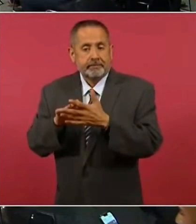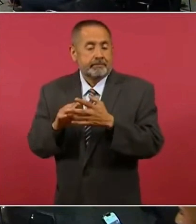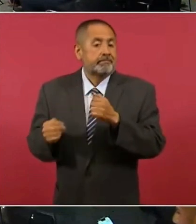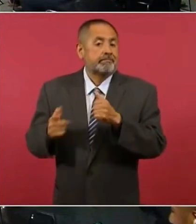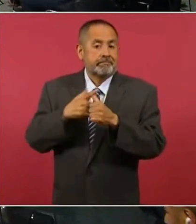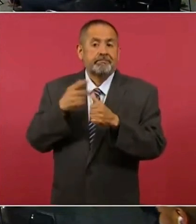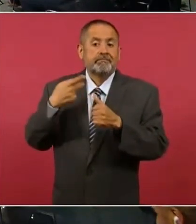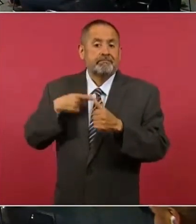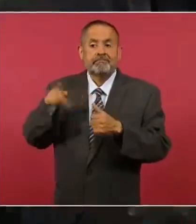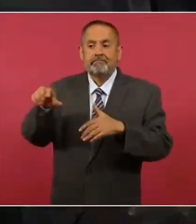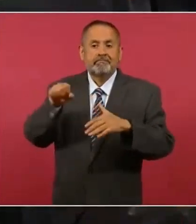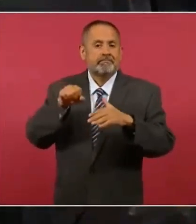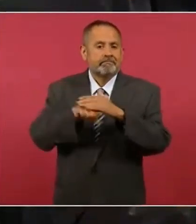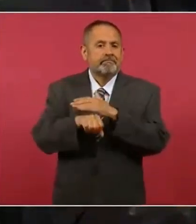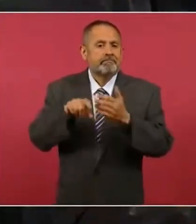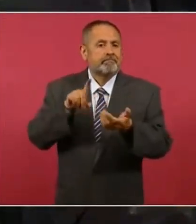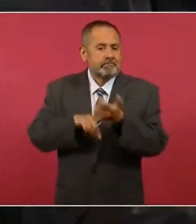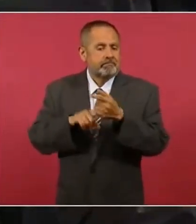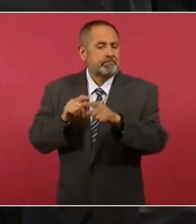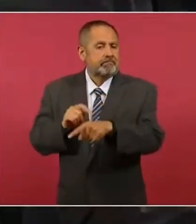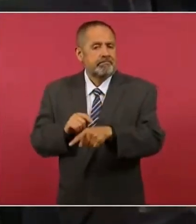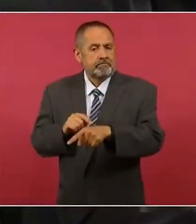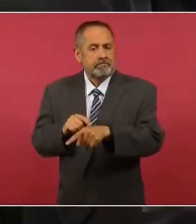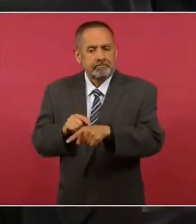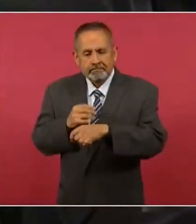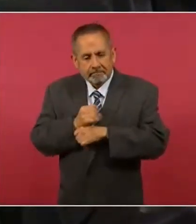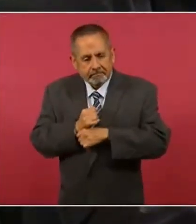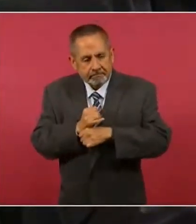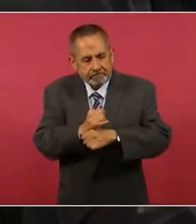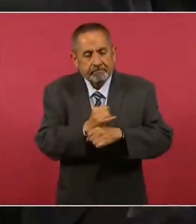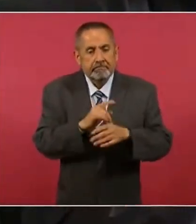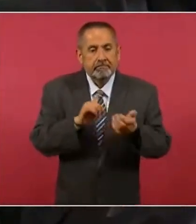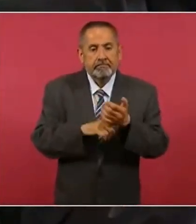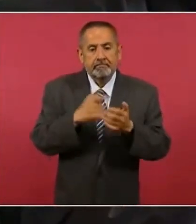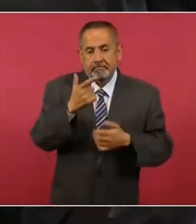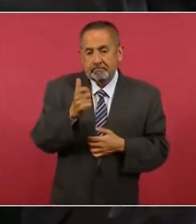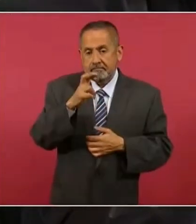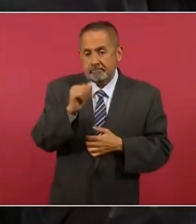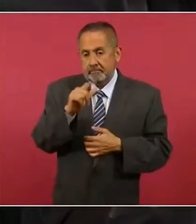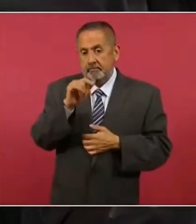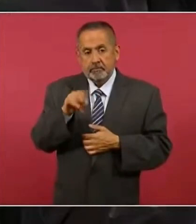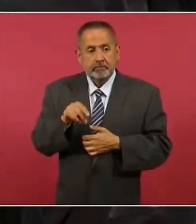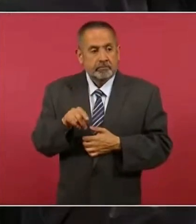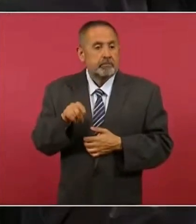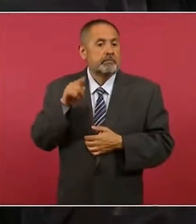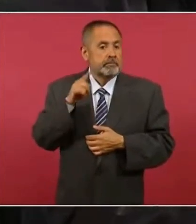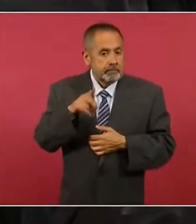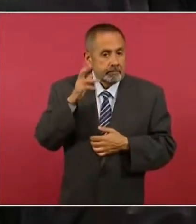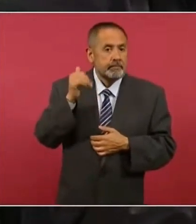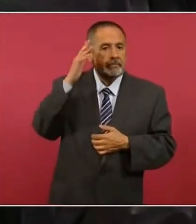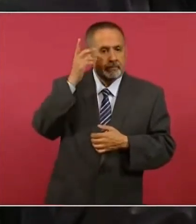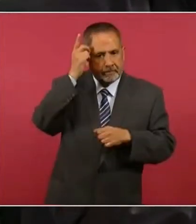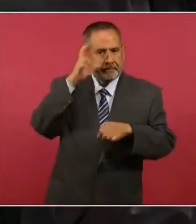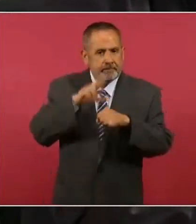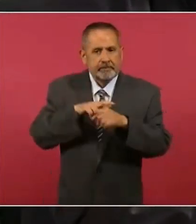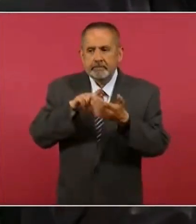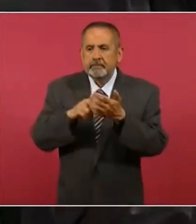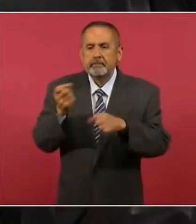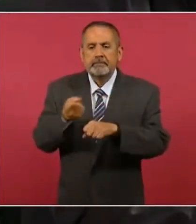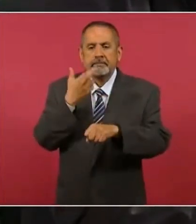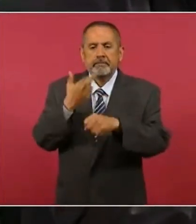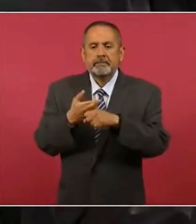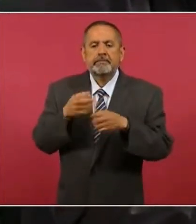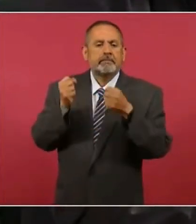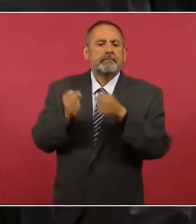primer servidor público de hecho aquí en México en investigar a García Luna, mientras era director jurídico de la Secretaría